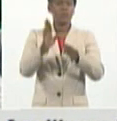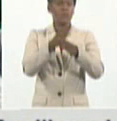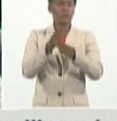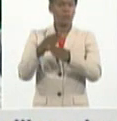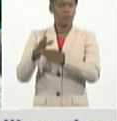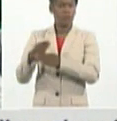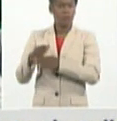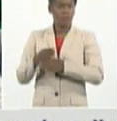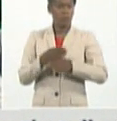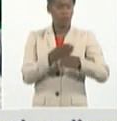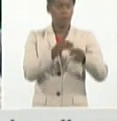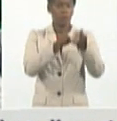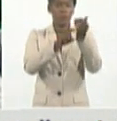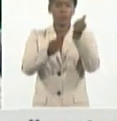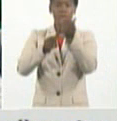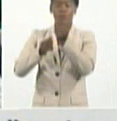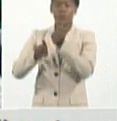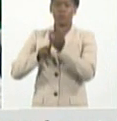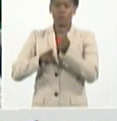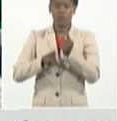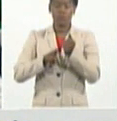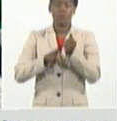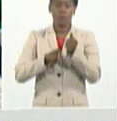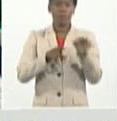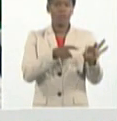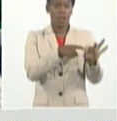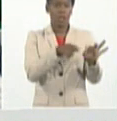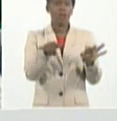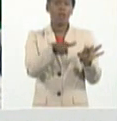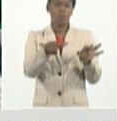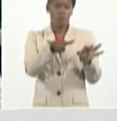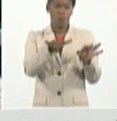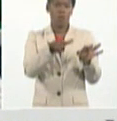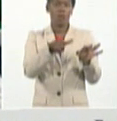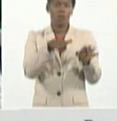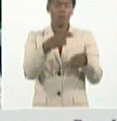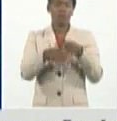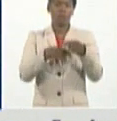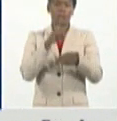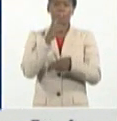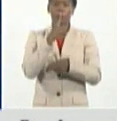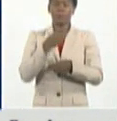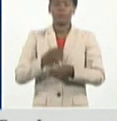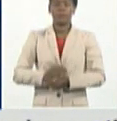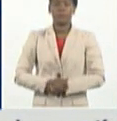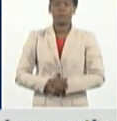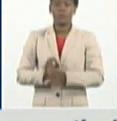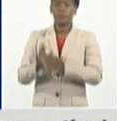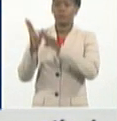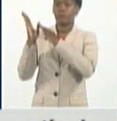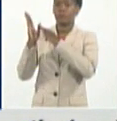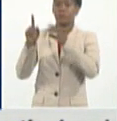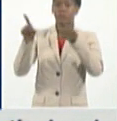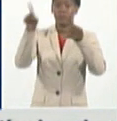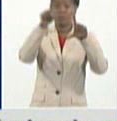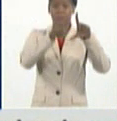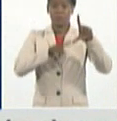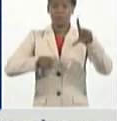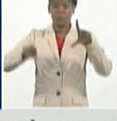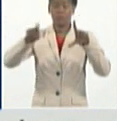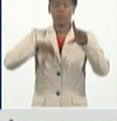especial Isla de la Juventud se procesaron muestras en el día de ayer. La Habana con el porciento más elevado